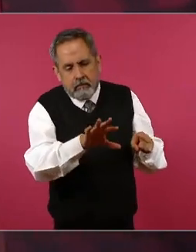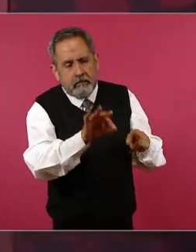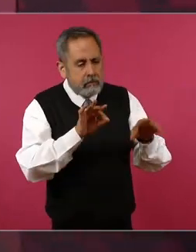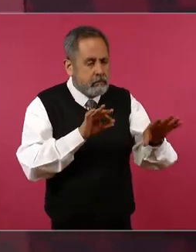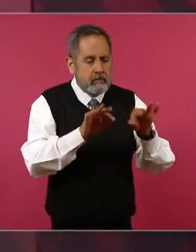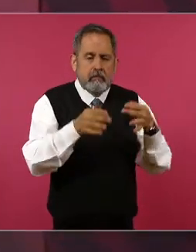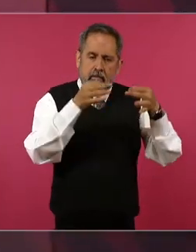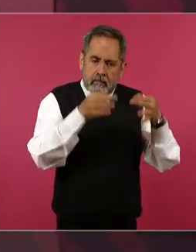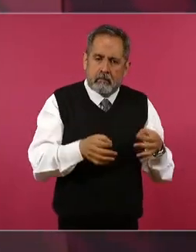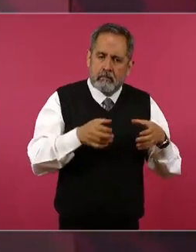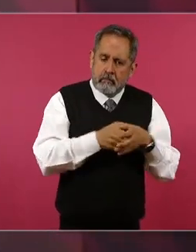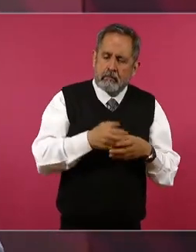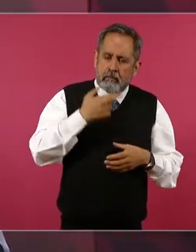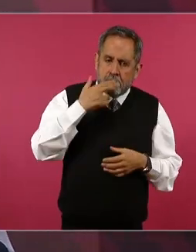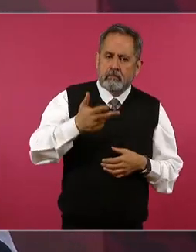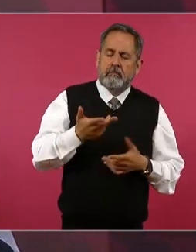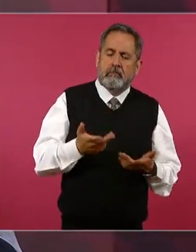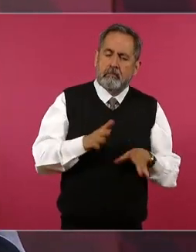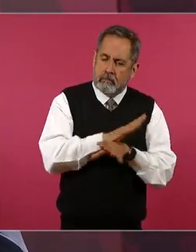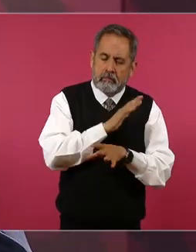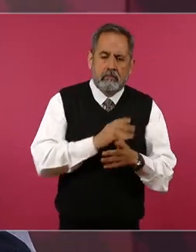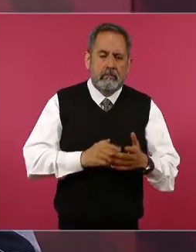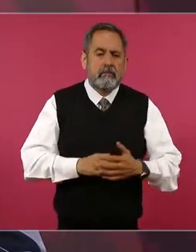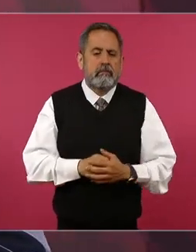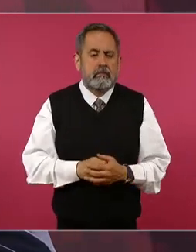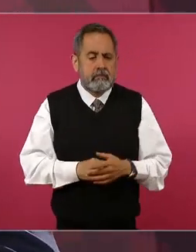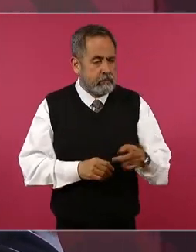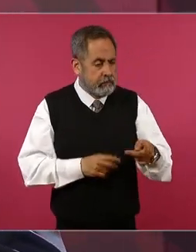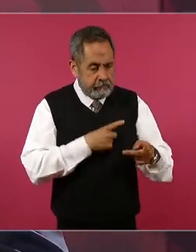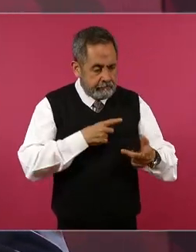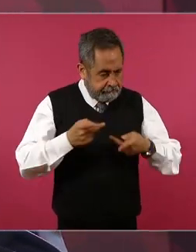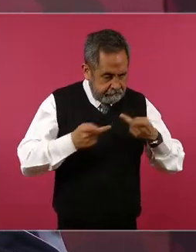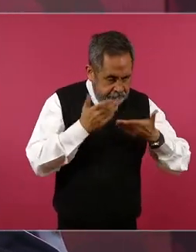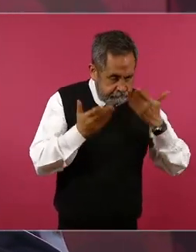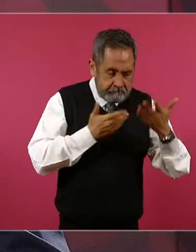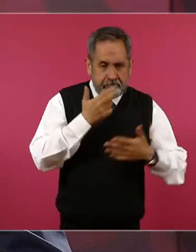que se prepararan